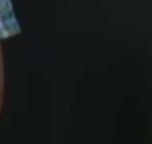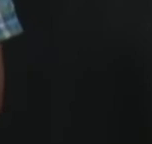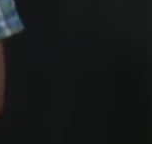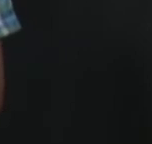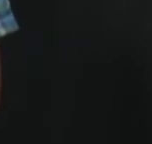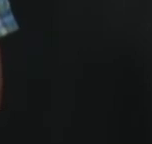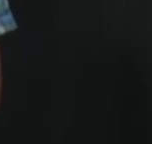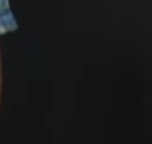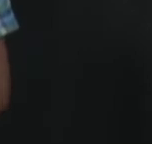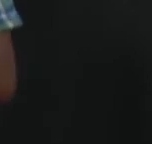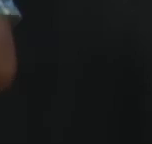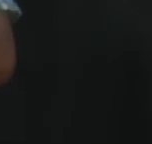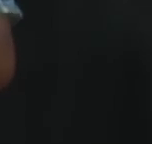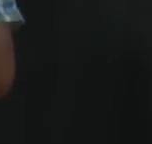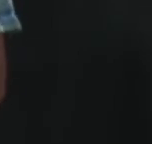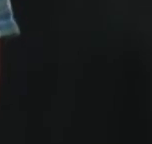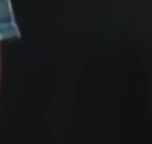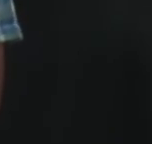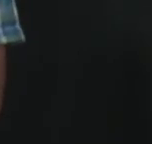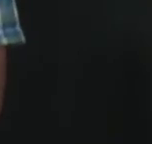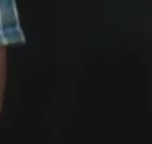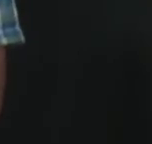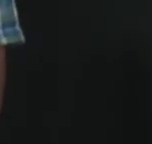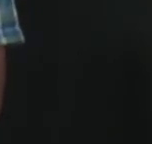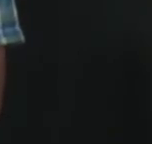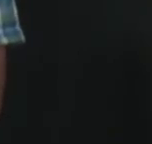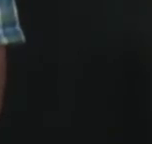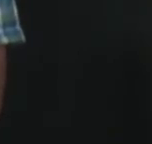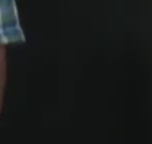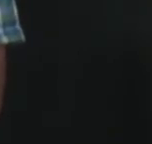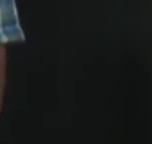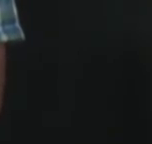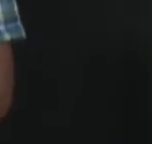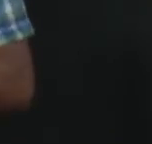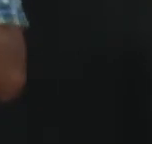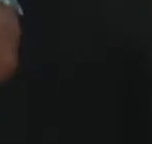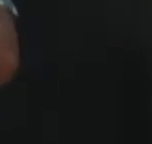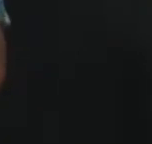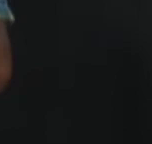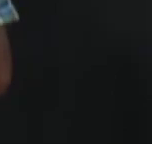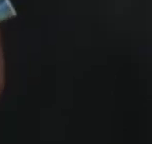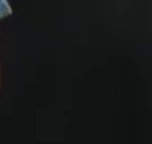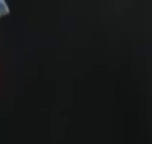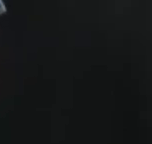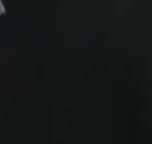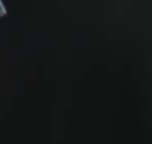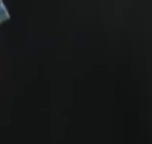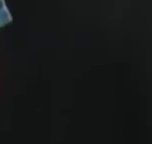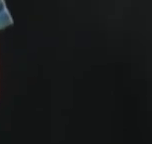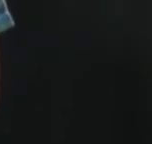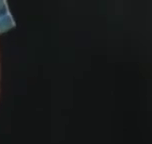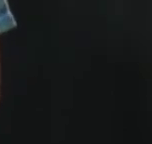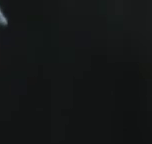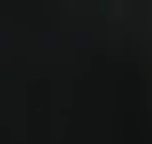Hola, mi nombre es Vinicio. Esta es mi seña.